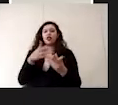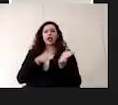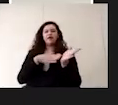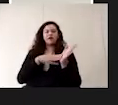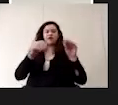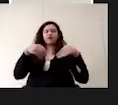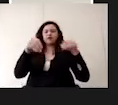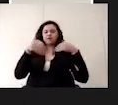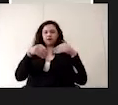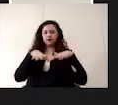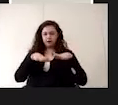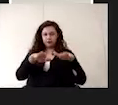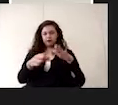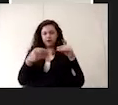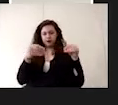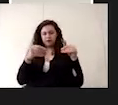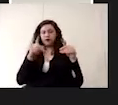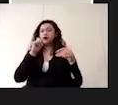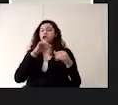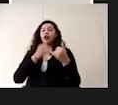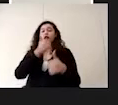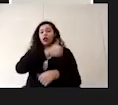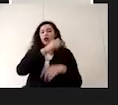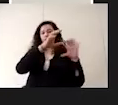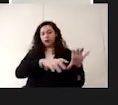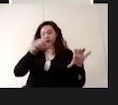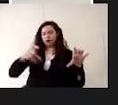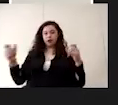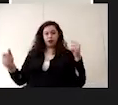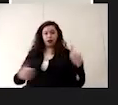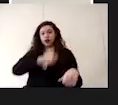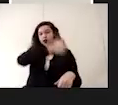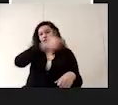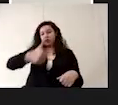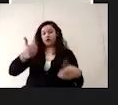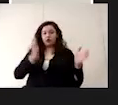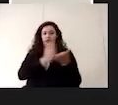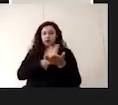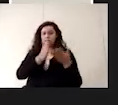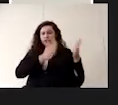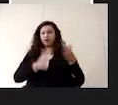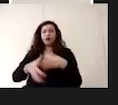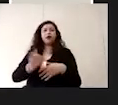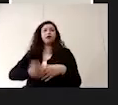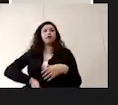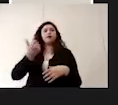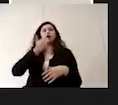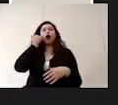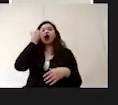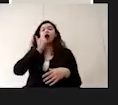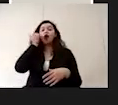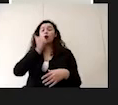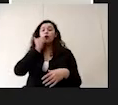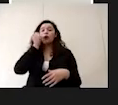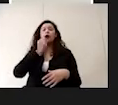cada una para cada balde. El primer paso es enjabonar. En este